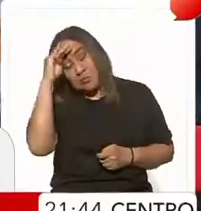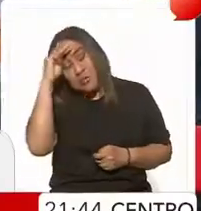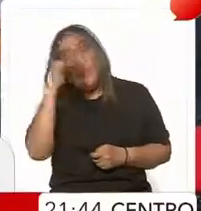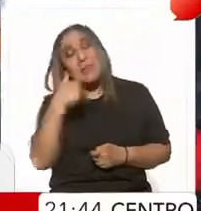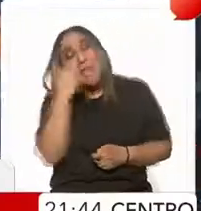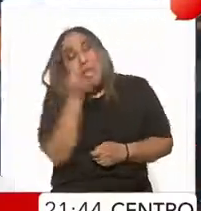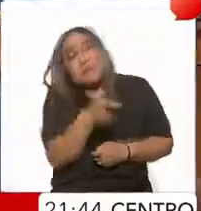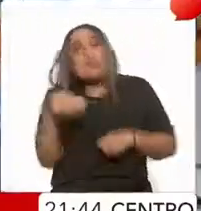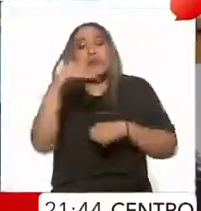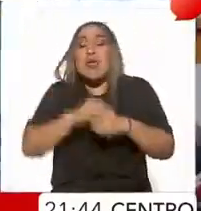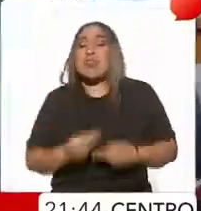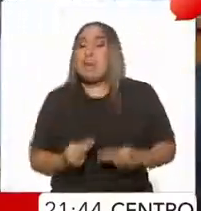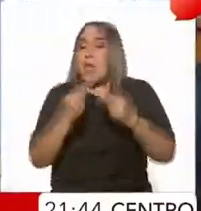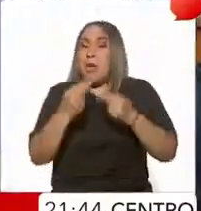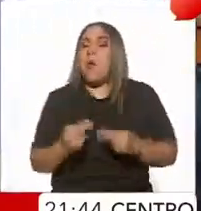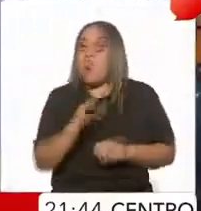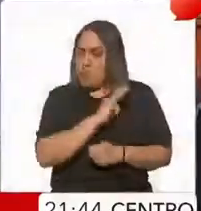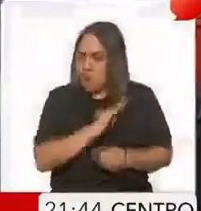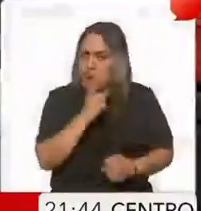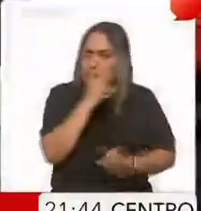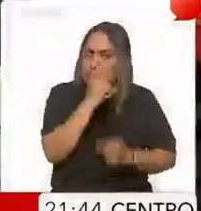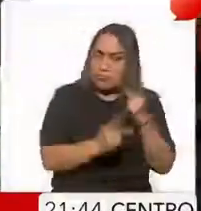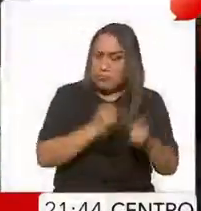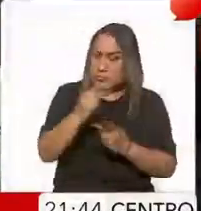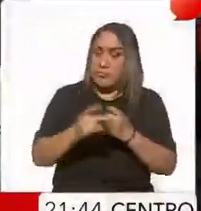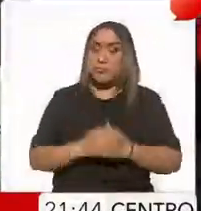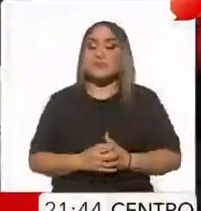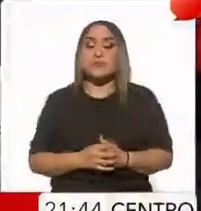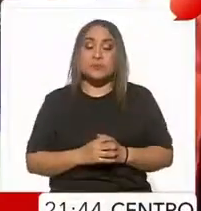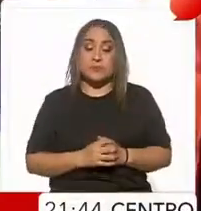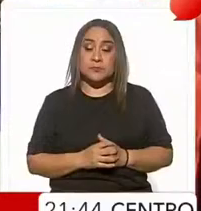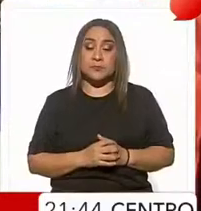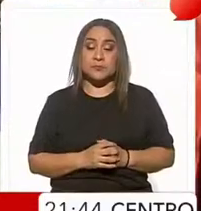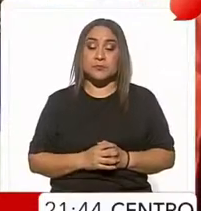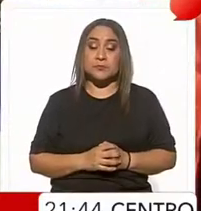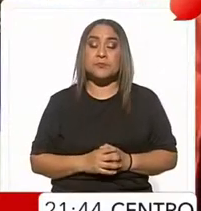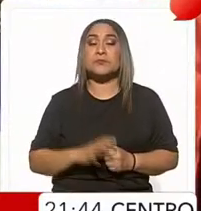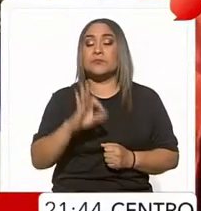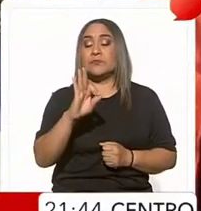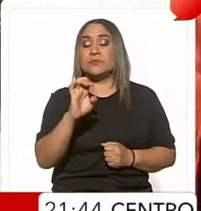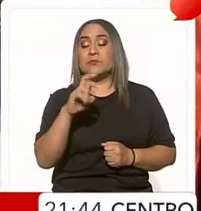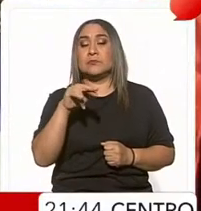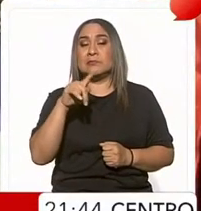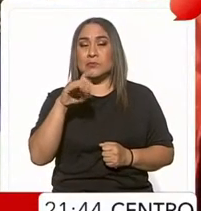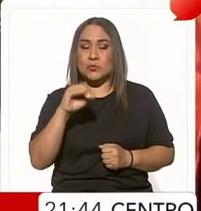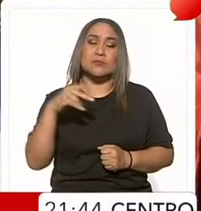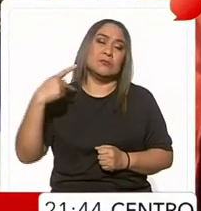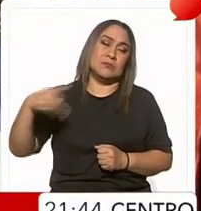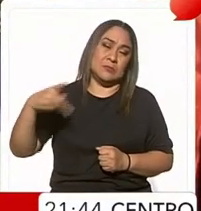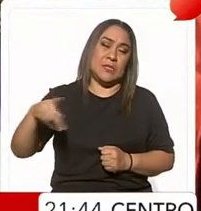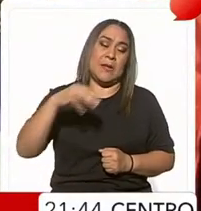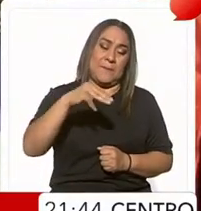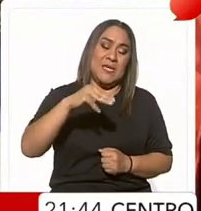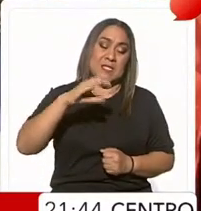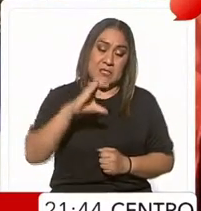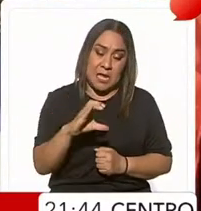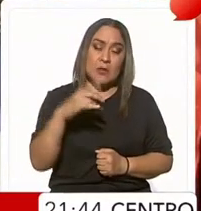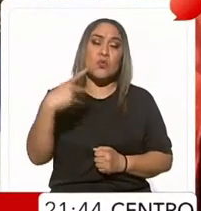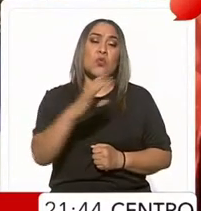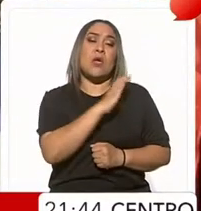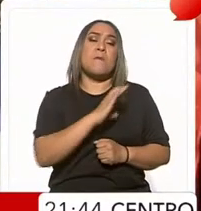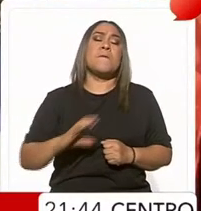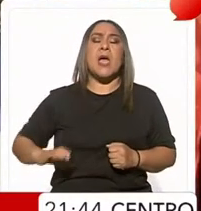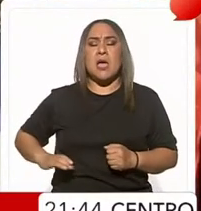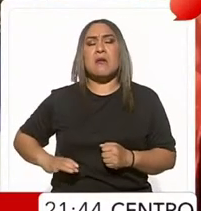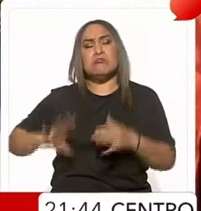iniciar su propio negocio. Y Fernando Morales, por Movimiento Ciudadano, inició campaña